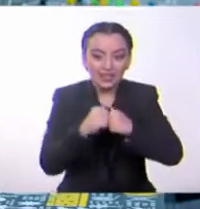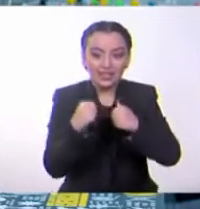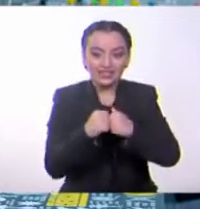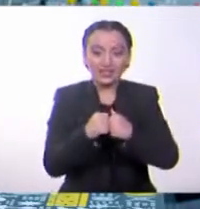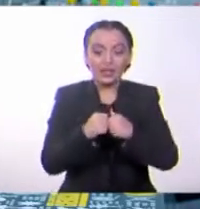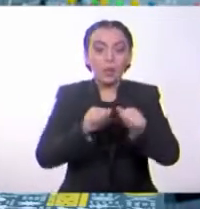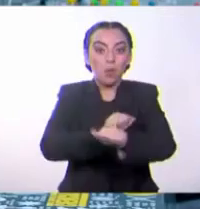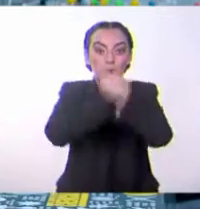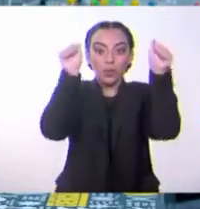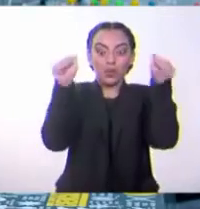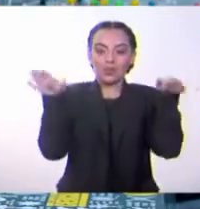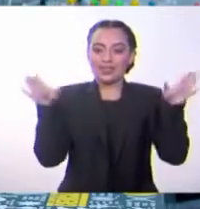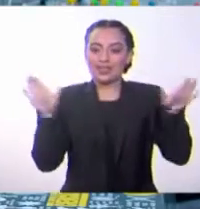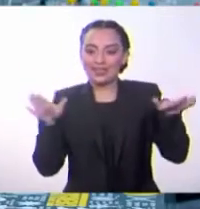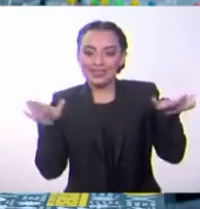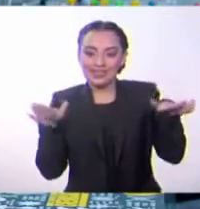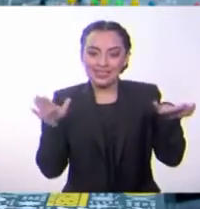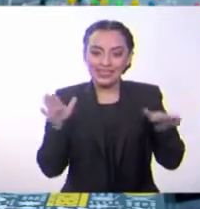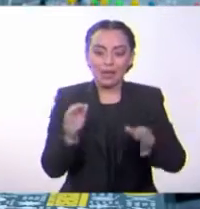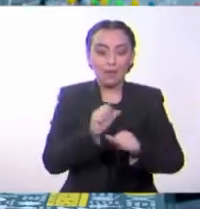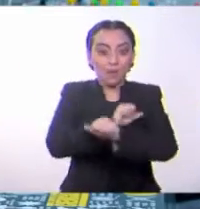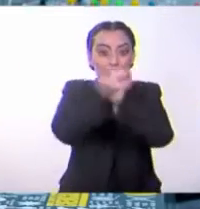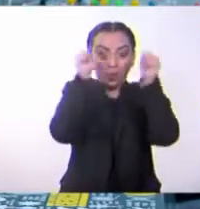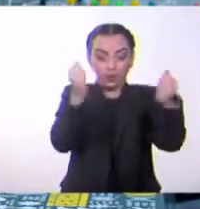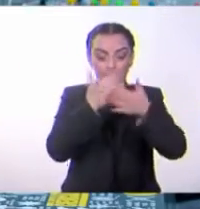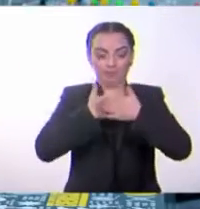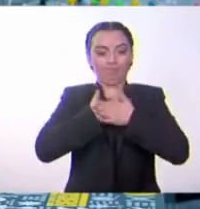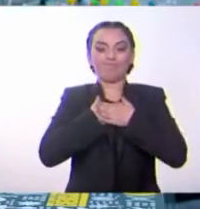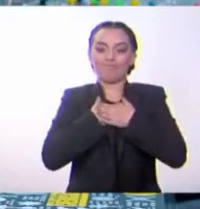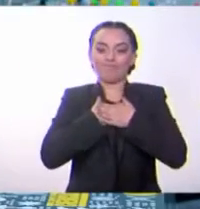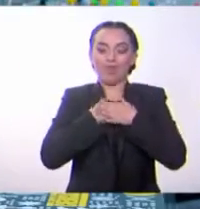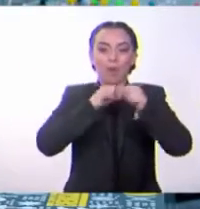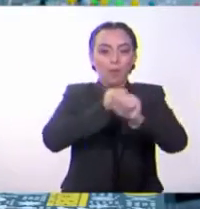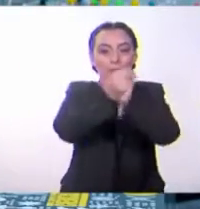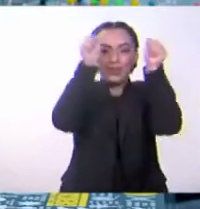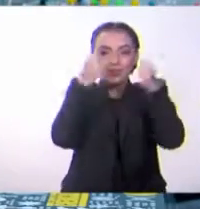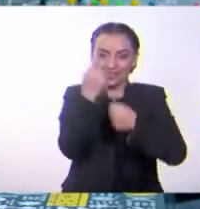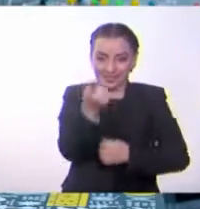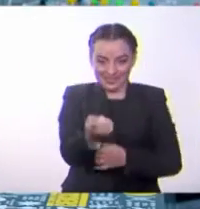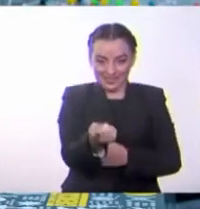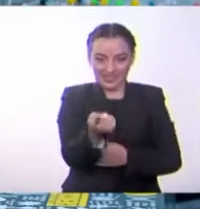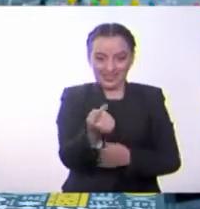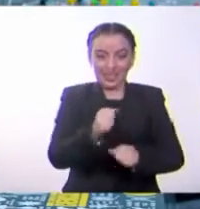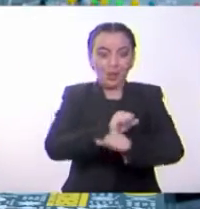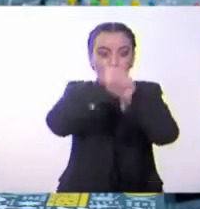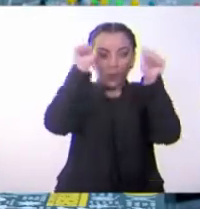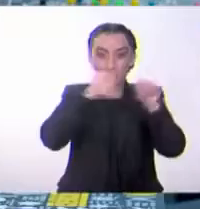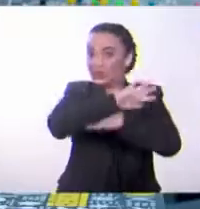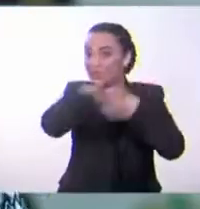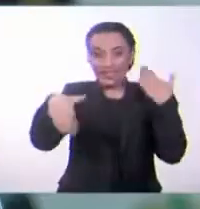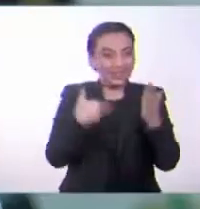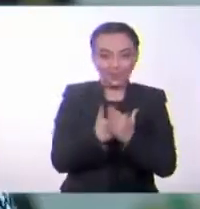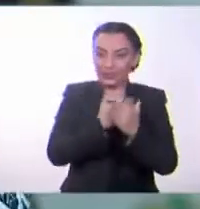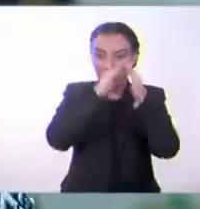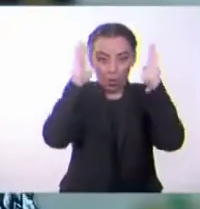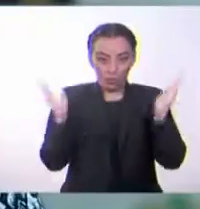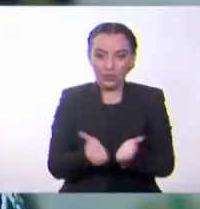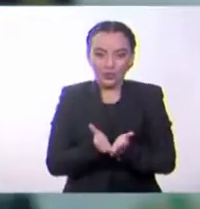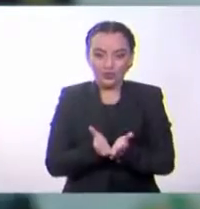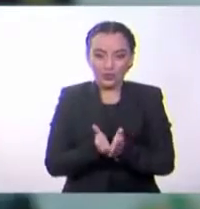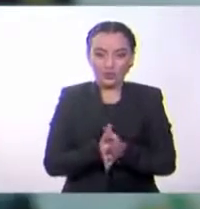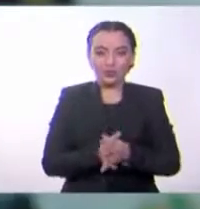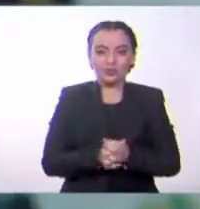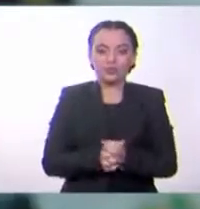pajaritos. Buenos días para mí. Buenos días para ti. Buenos días a todo el mundo. En este capítulo